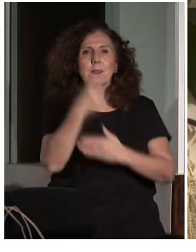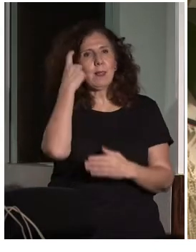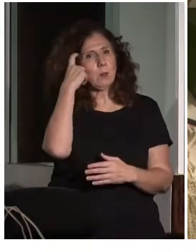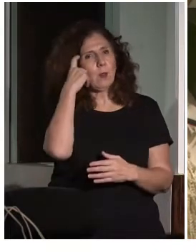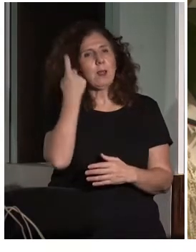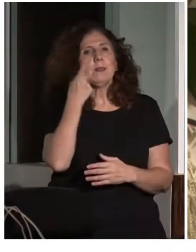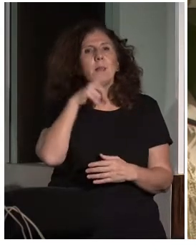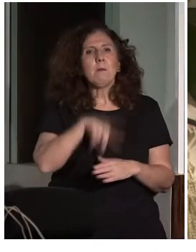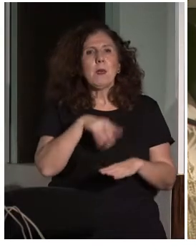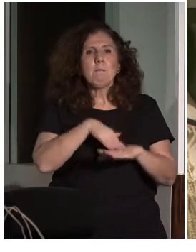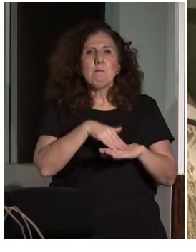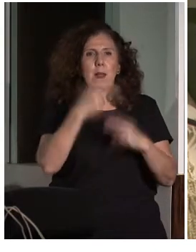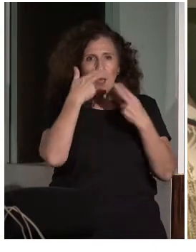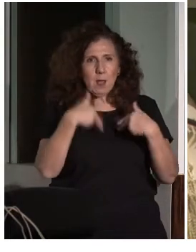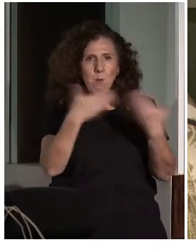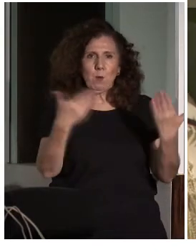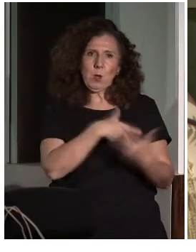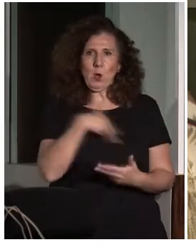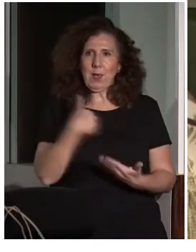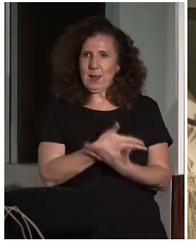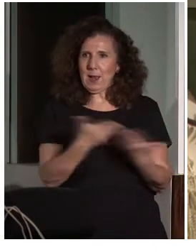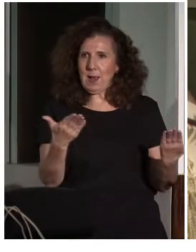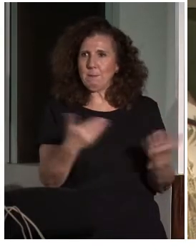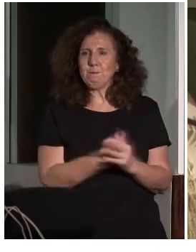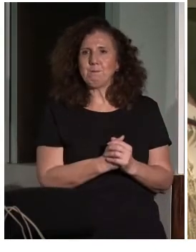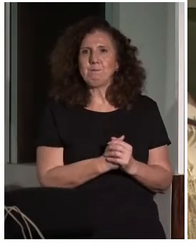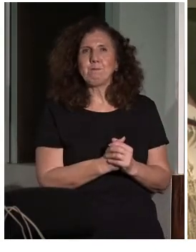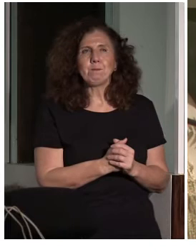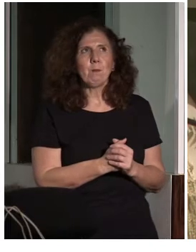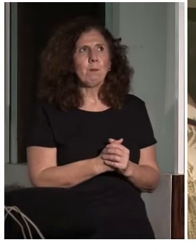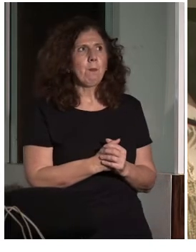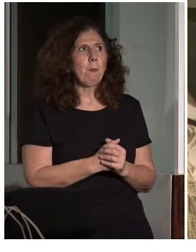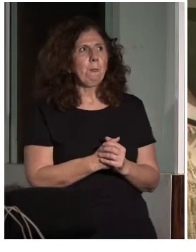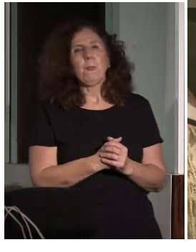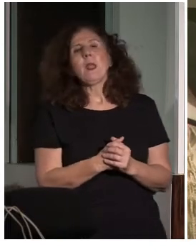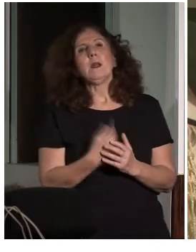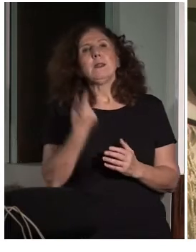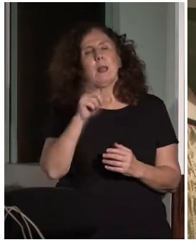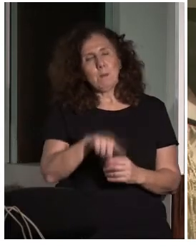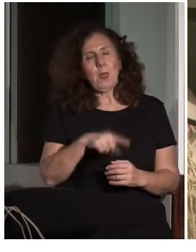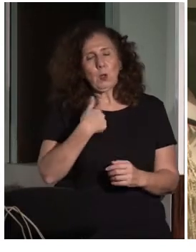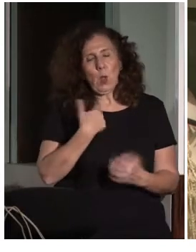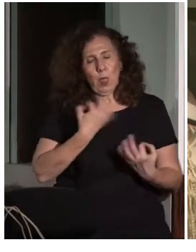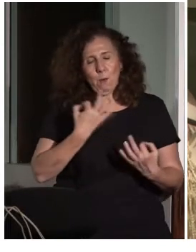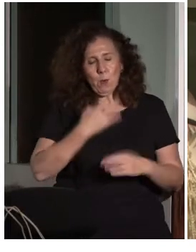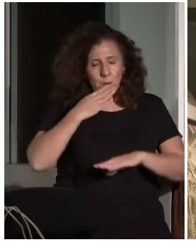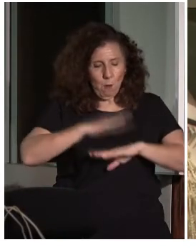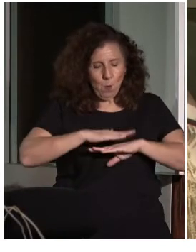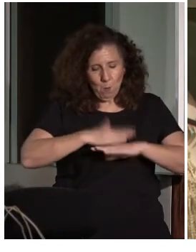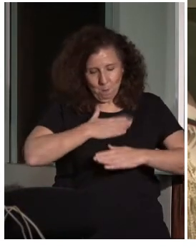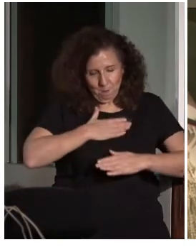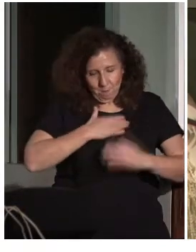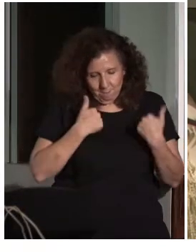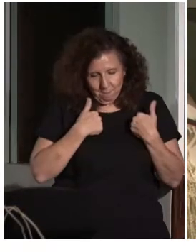el público en general. Por otra parte, y aquí hago mea culpa dentro de las propias entidades